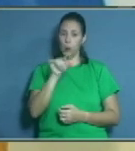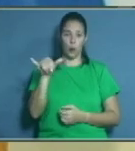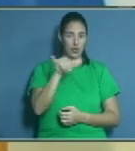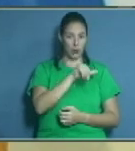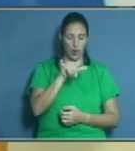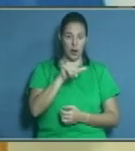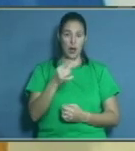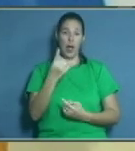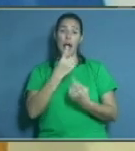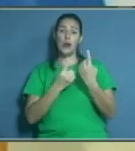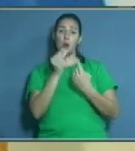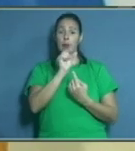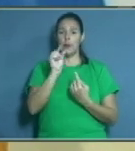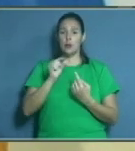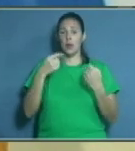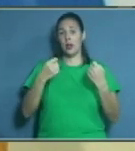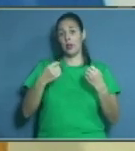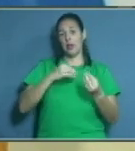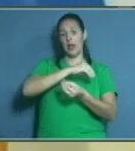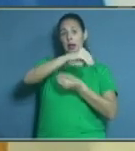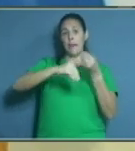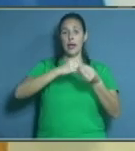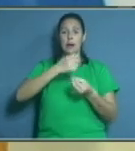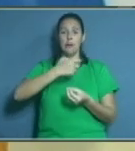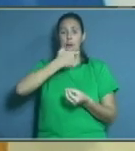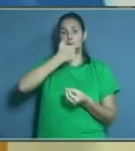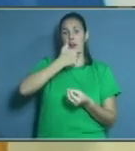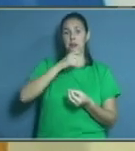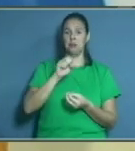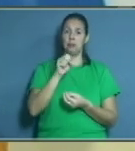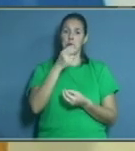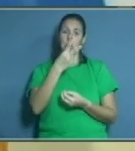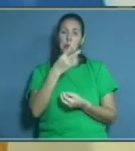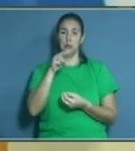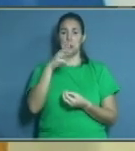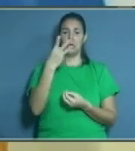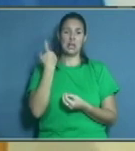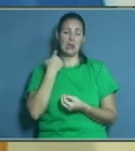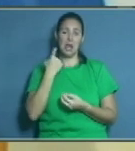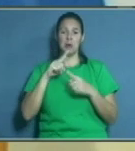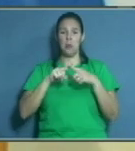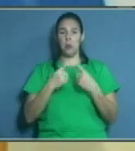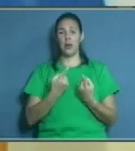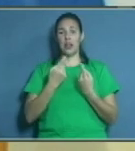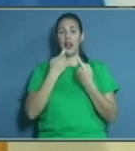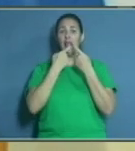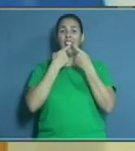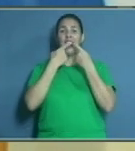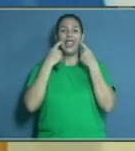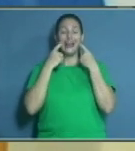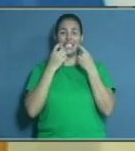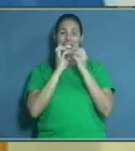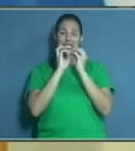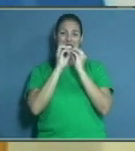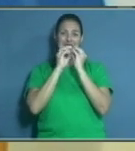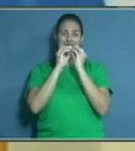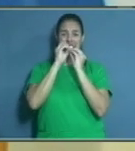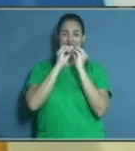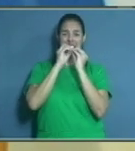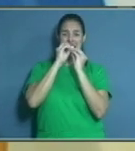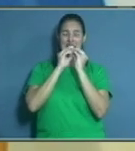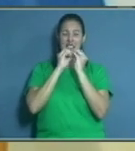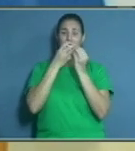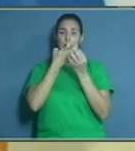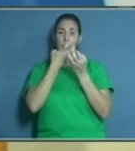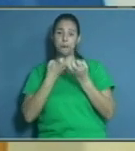ientes que quizás requieran el cambio de la prótesis a los dos o tres años de uso porque se desgastaron los dientes, porque crujen los dientes y los desg